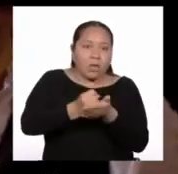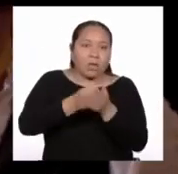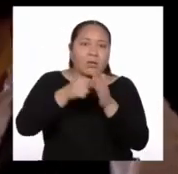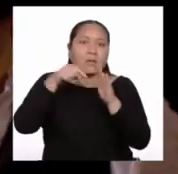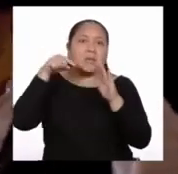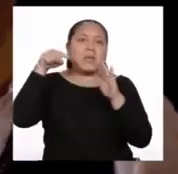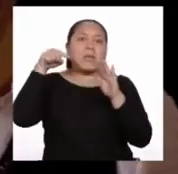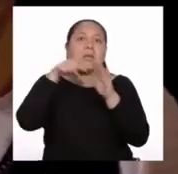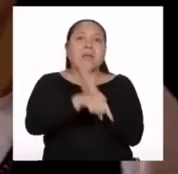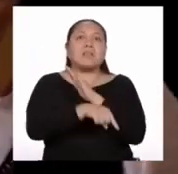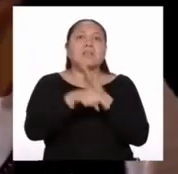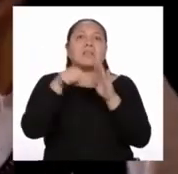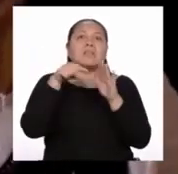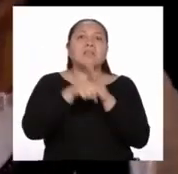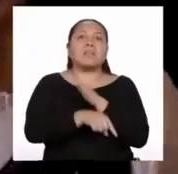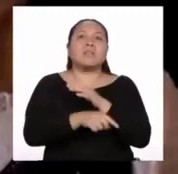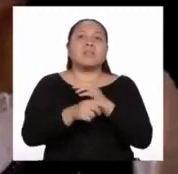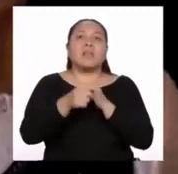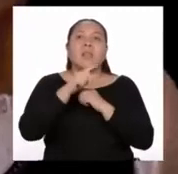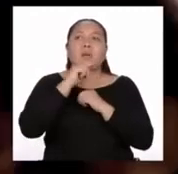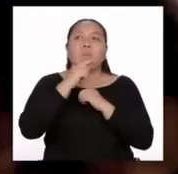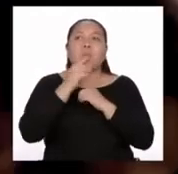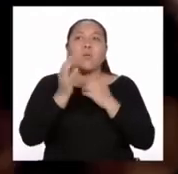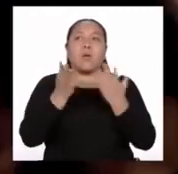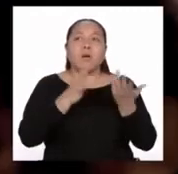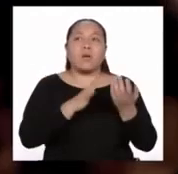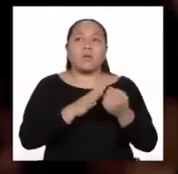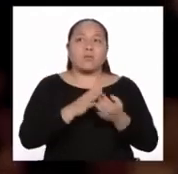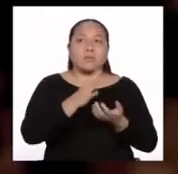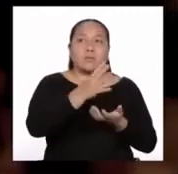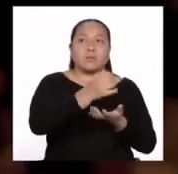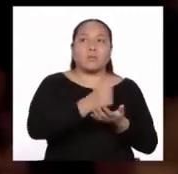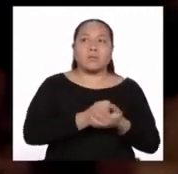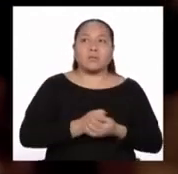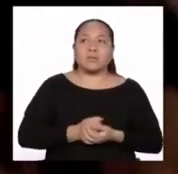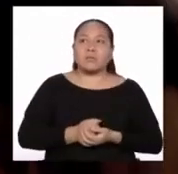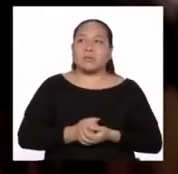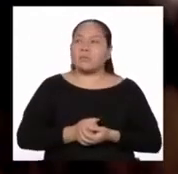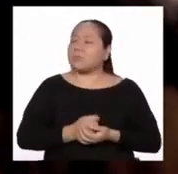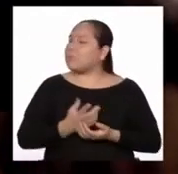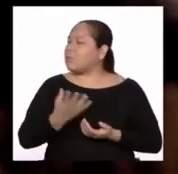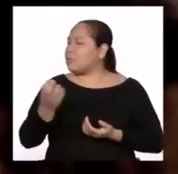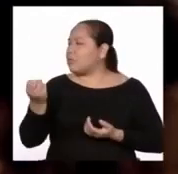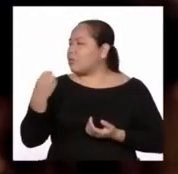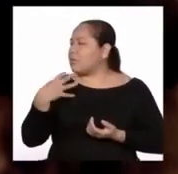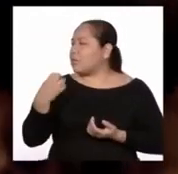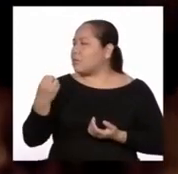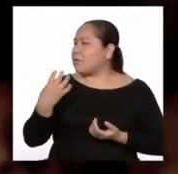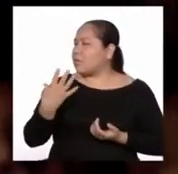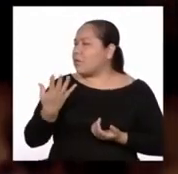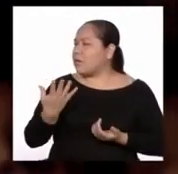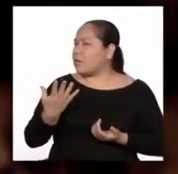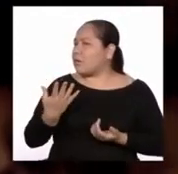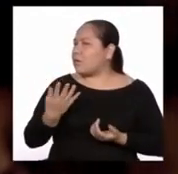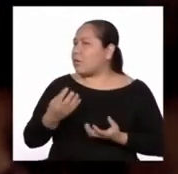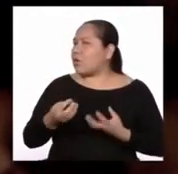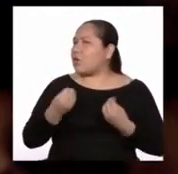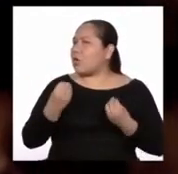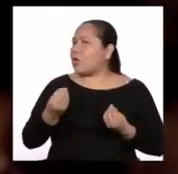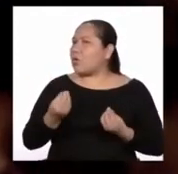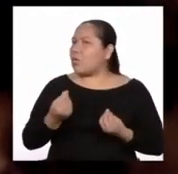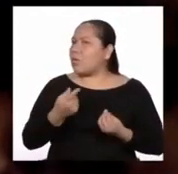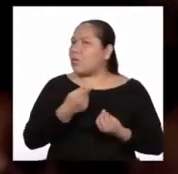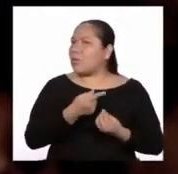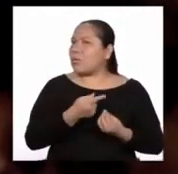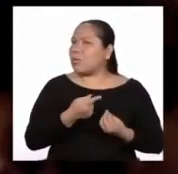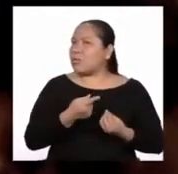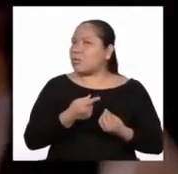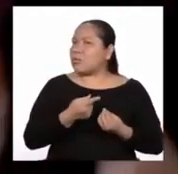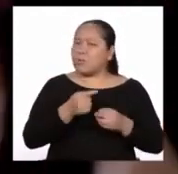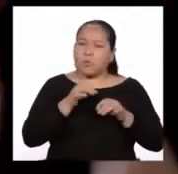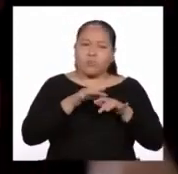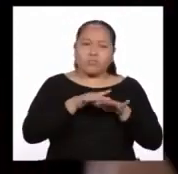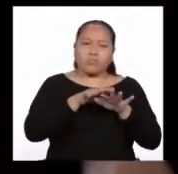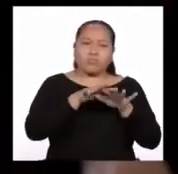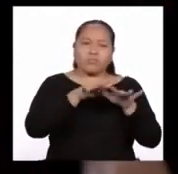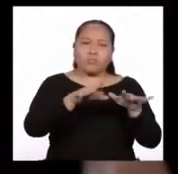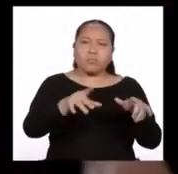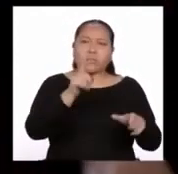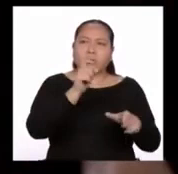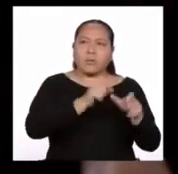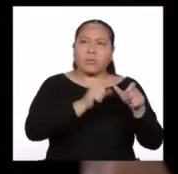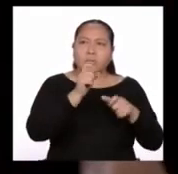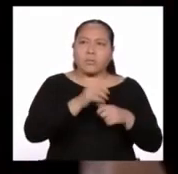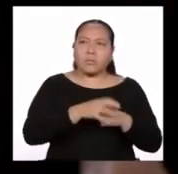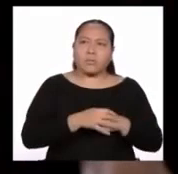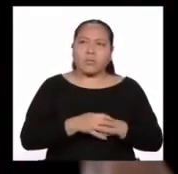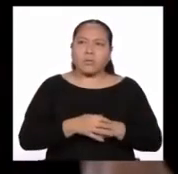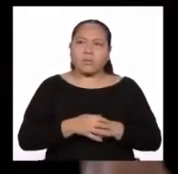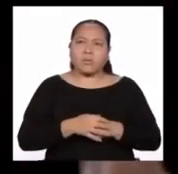las mujeres y a las haciendas de los pobres. Dime autor ¿cómo entonces multiplicarán las gentes? Que